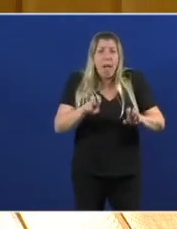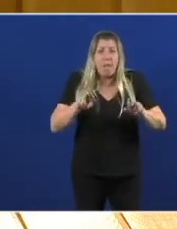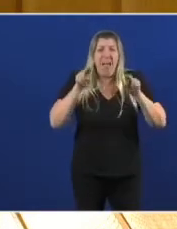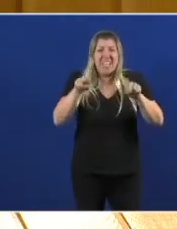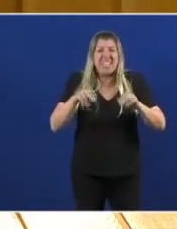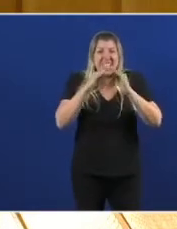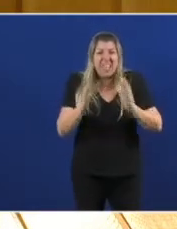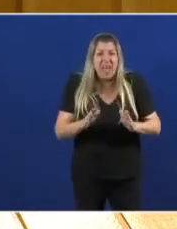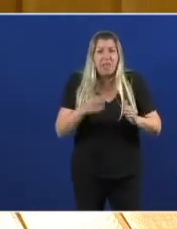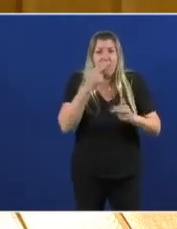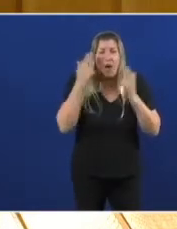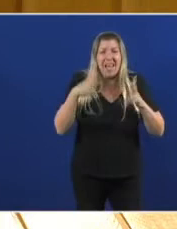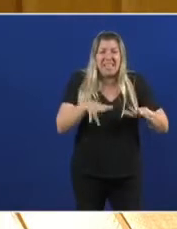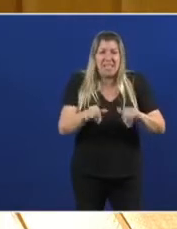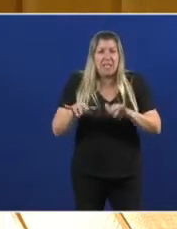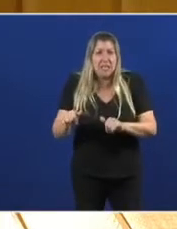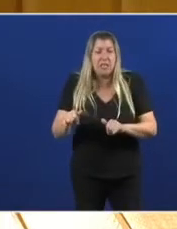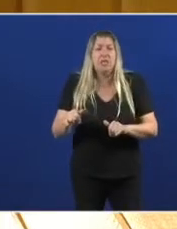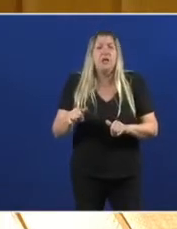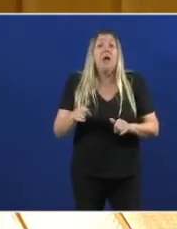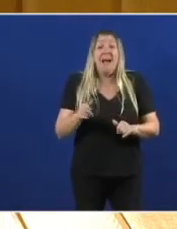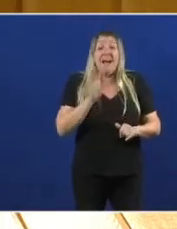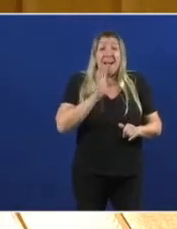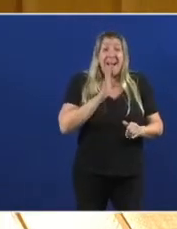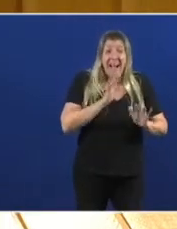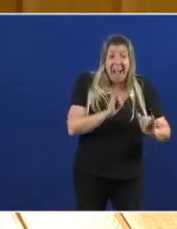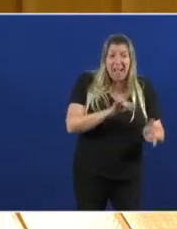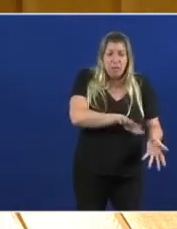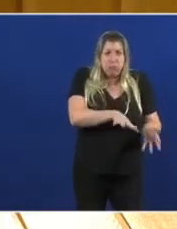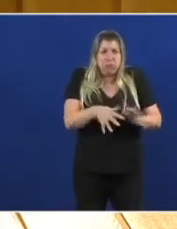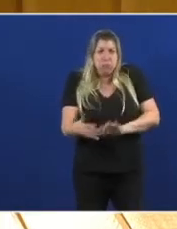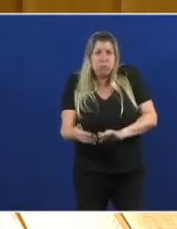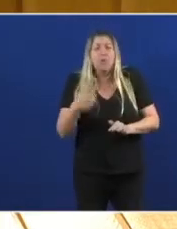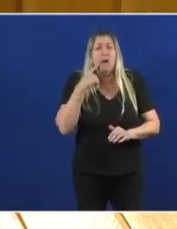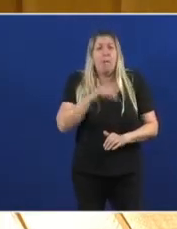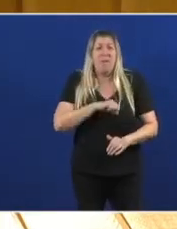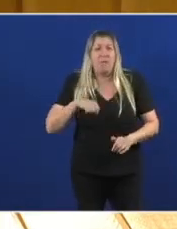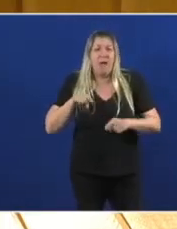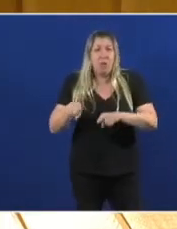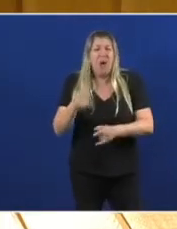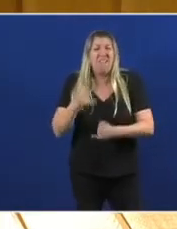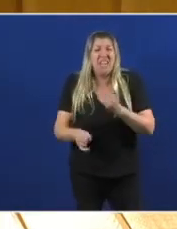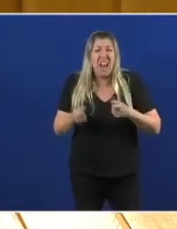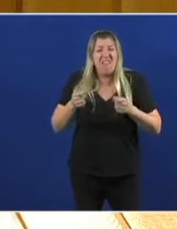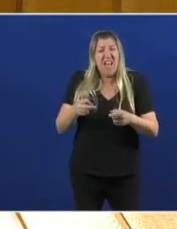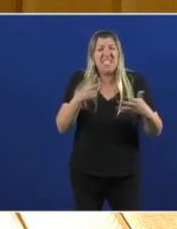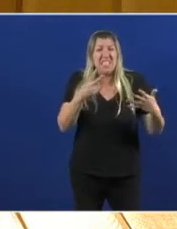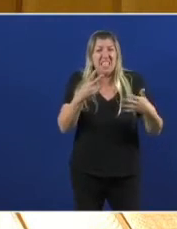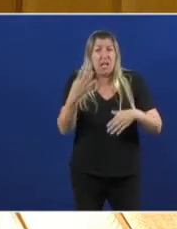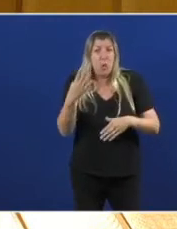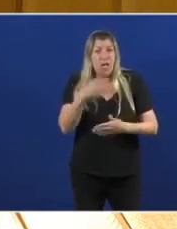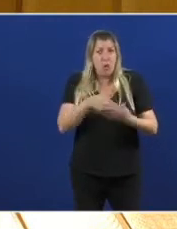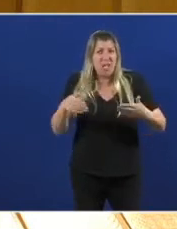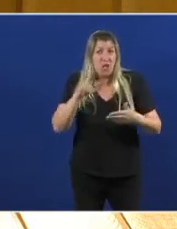Privatizou O 49% De xoga xerso E vai darlle 74 millóns De euros O sector